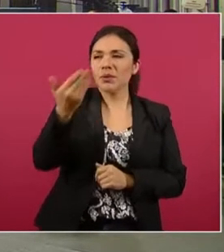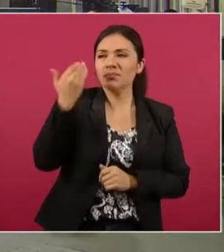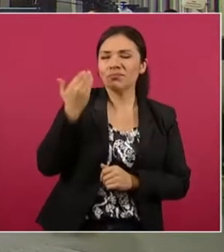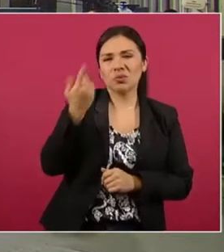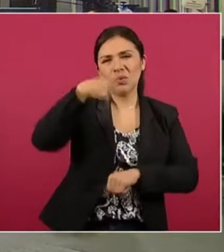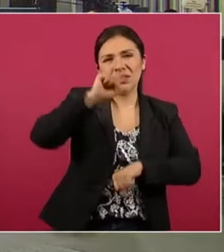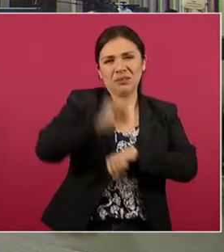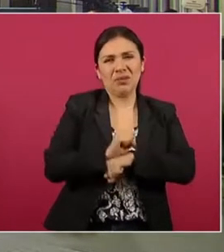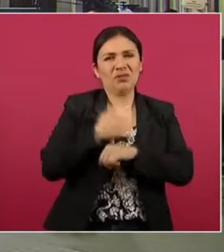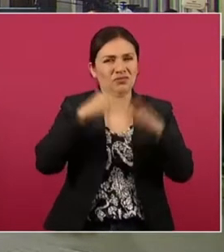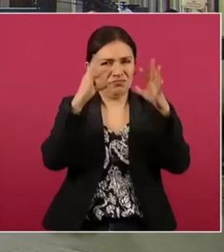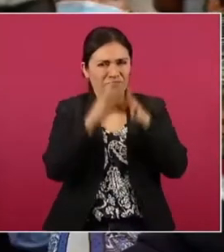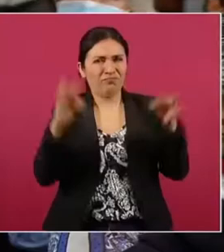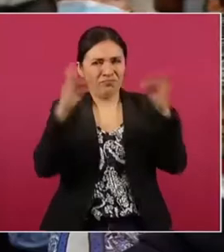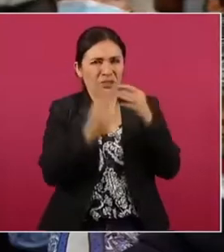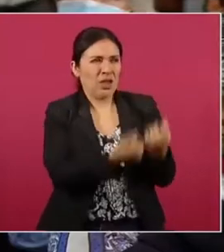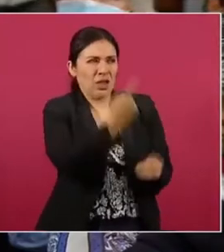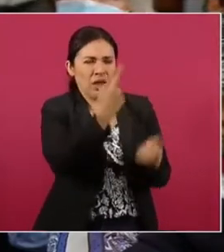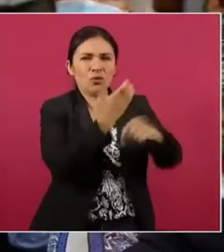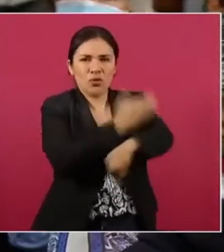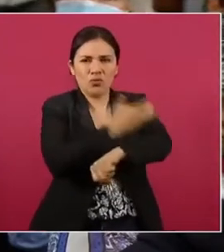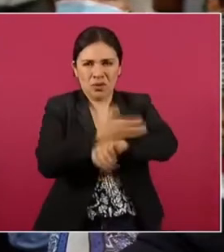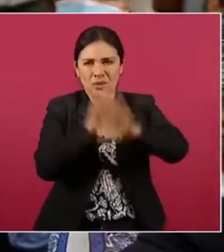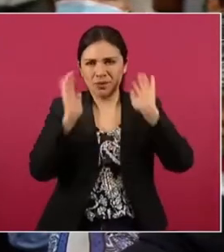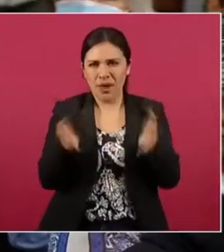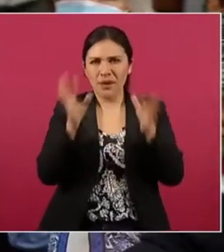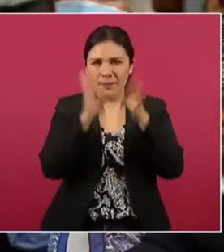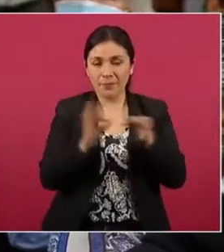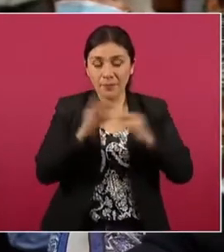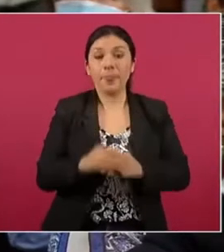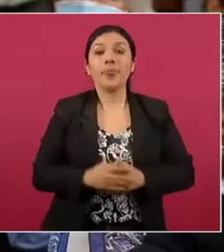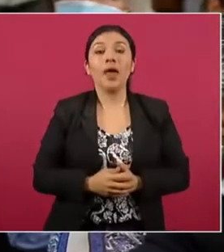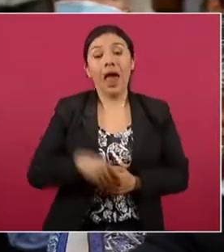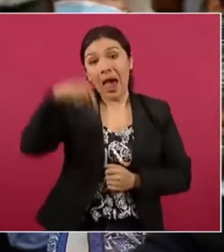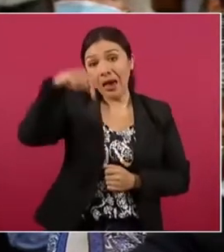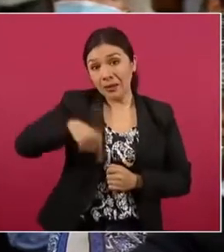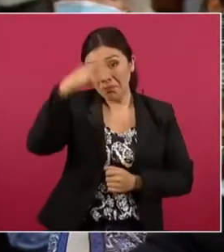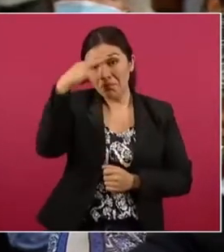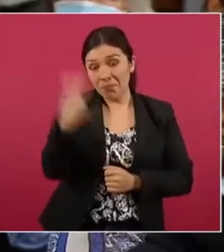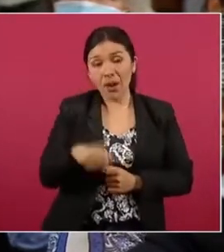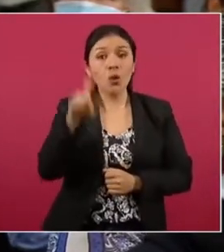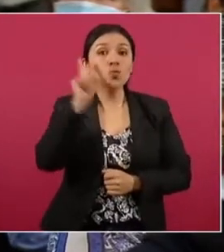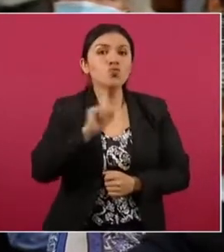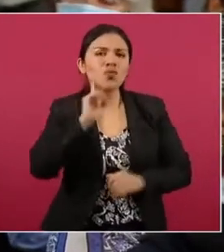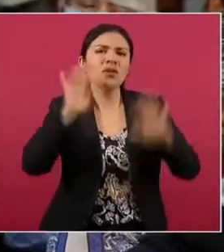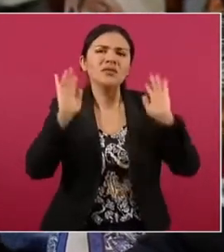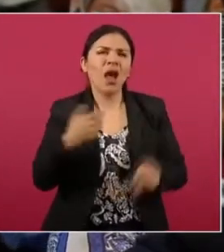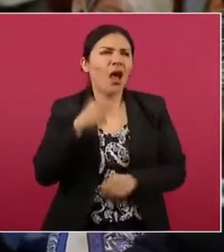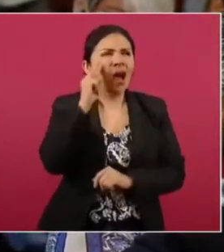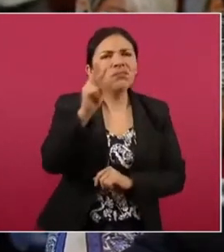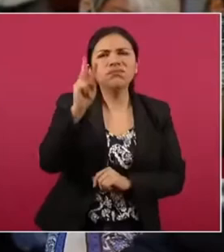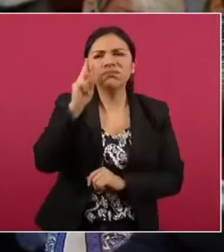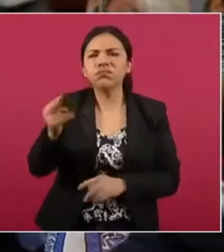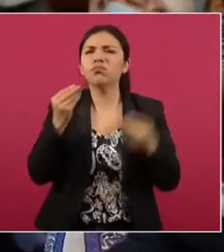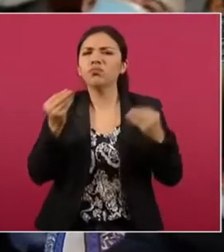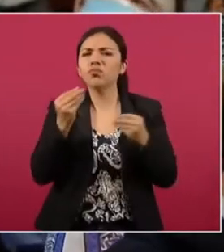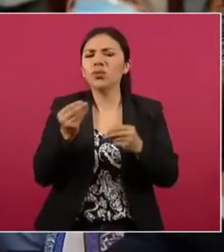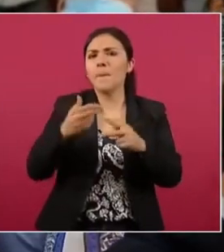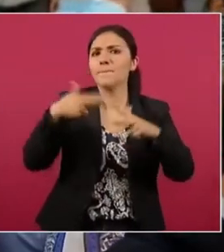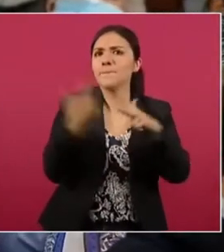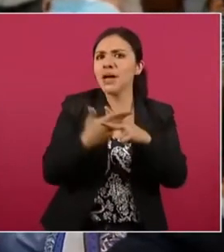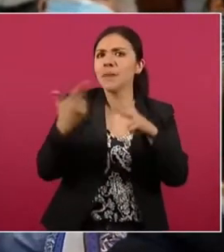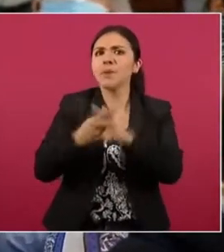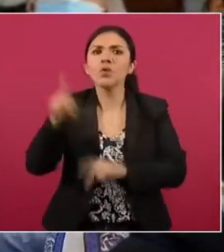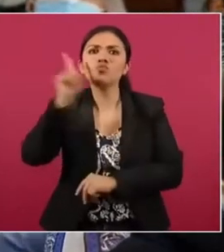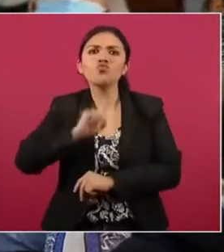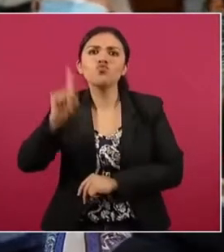de las compañeras hicieron a bien mencionarlo. A las mujeres en México, porque ya lo hemos visto, son víctimas de feminicidios,